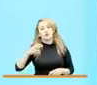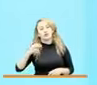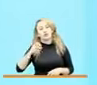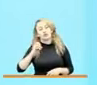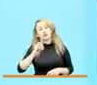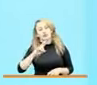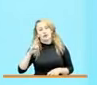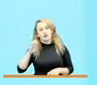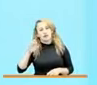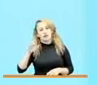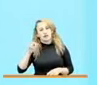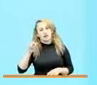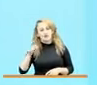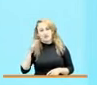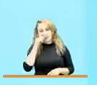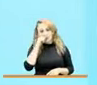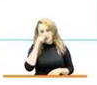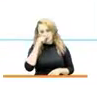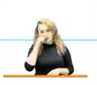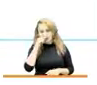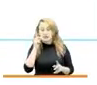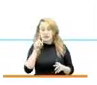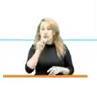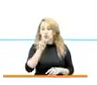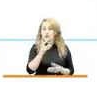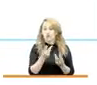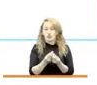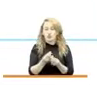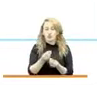también hay un pueblo, el pueblo Nasa en el Cauca.